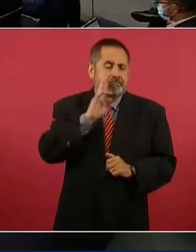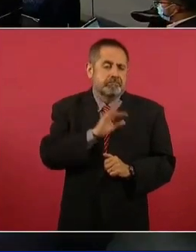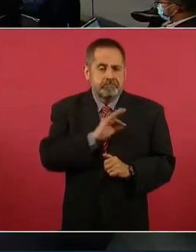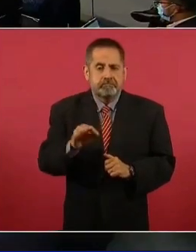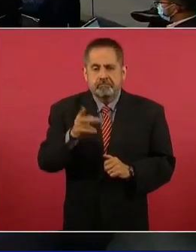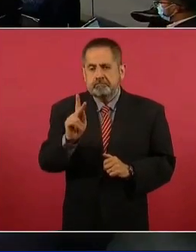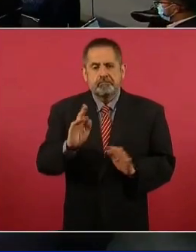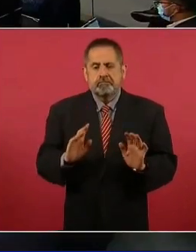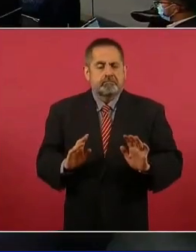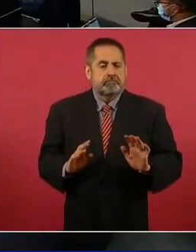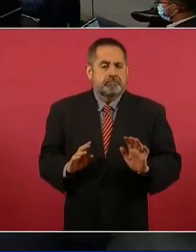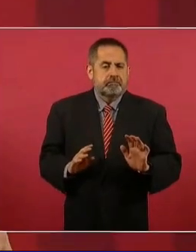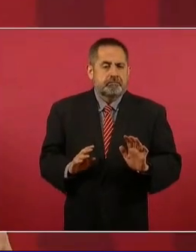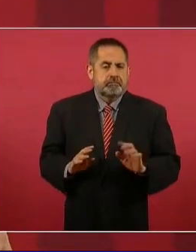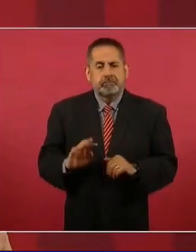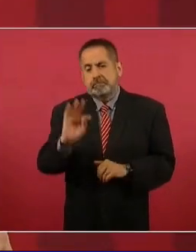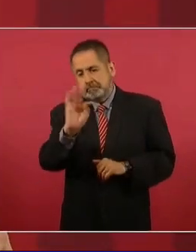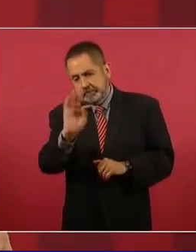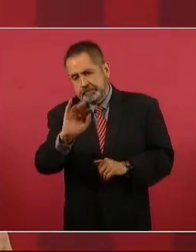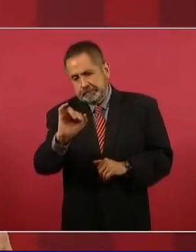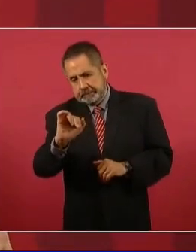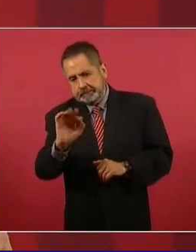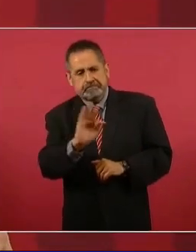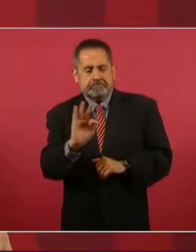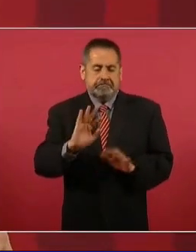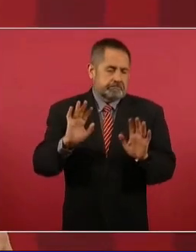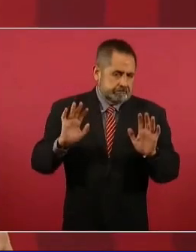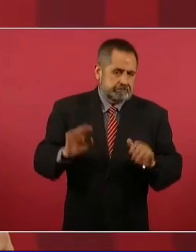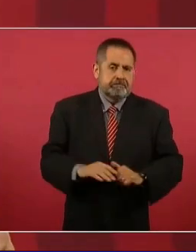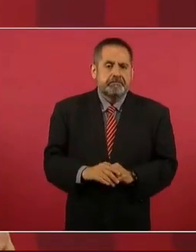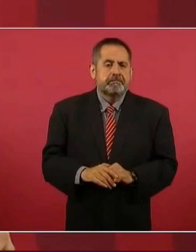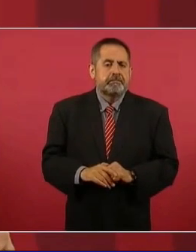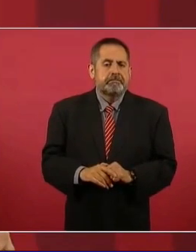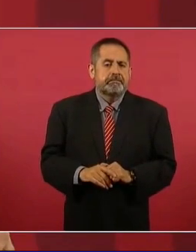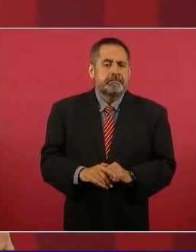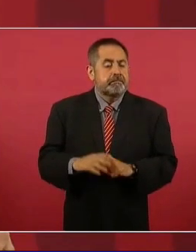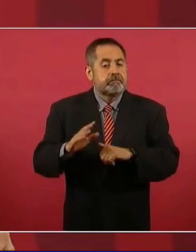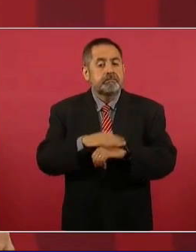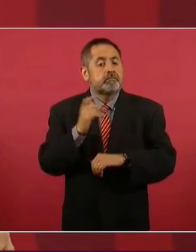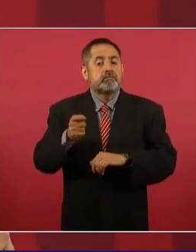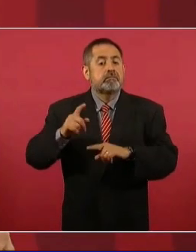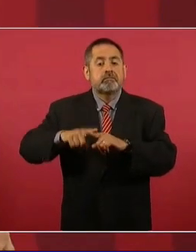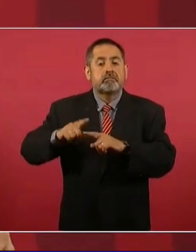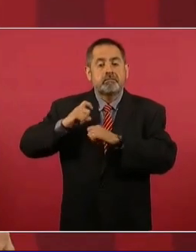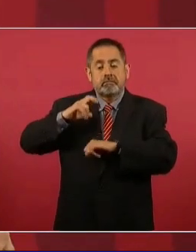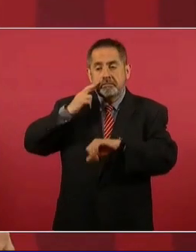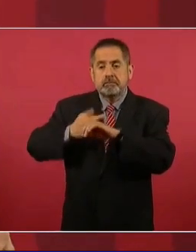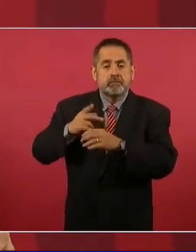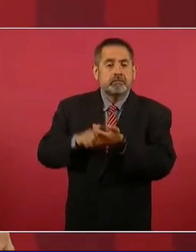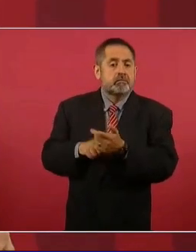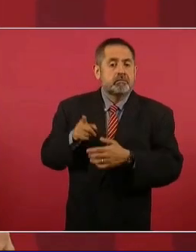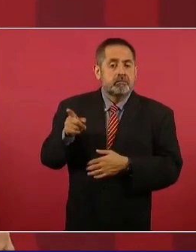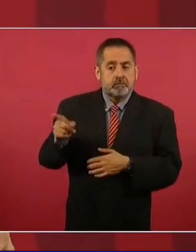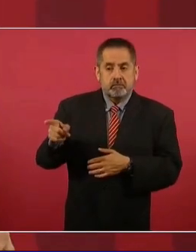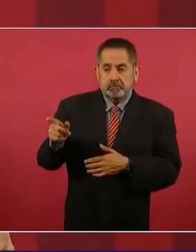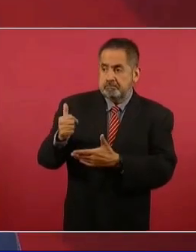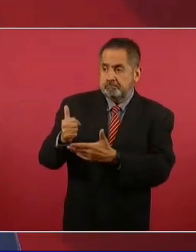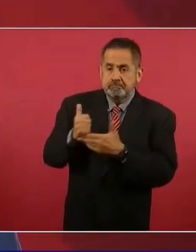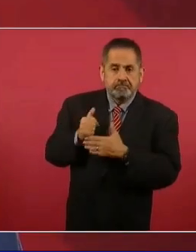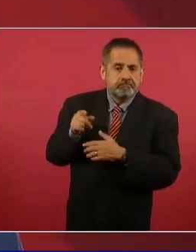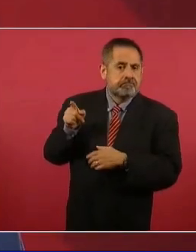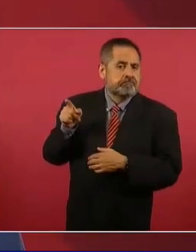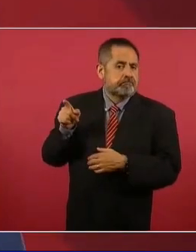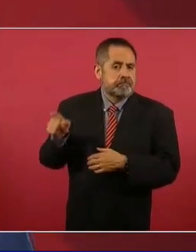Pero no se descarta, porque quien puede ayudar